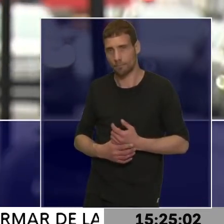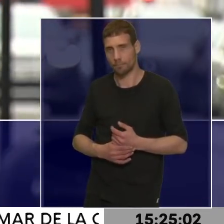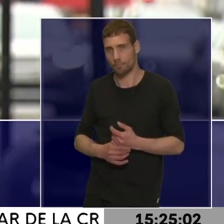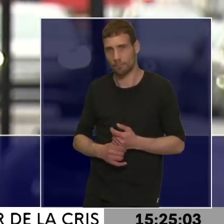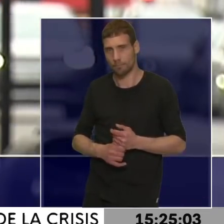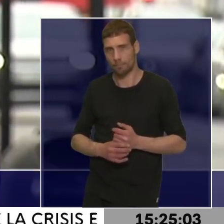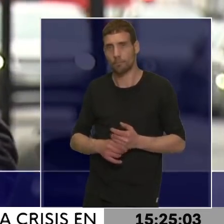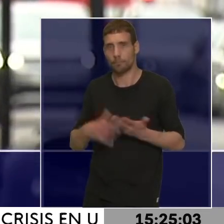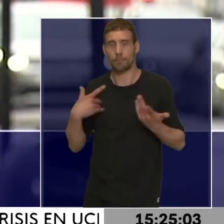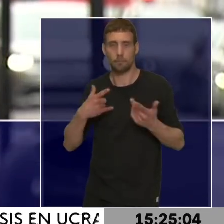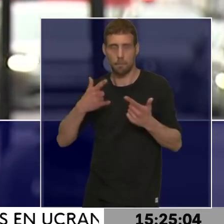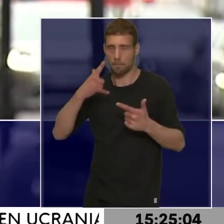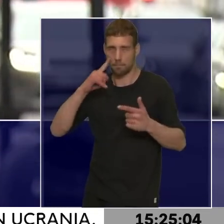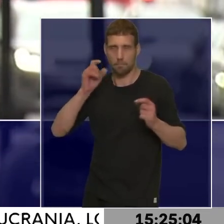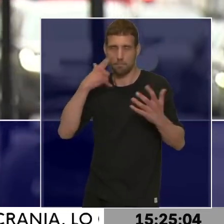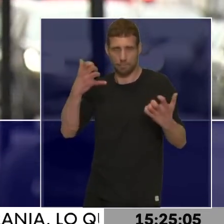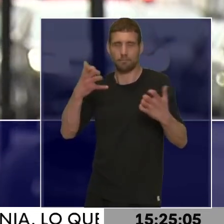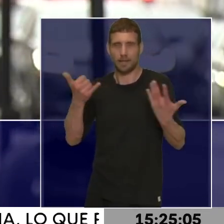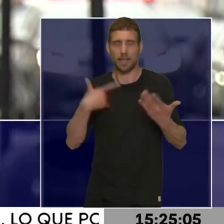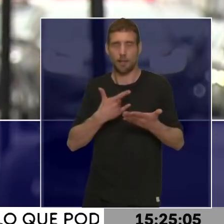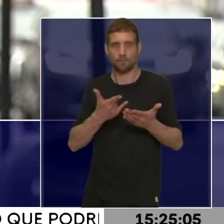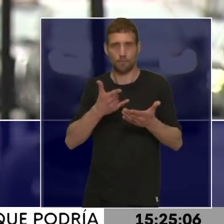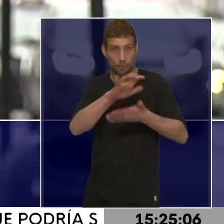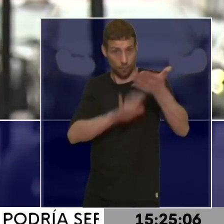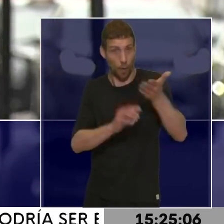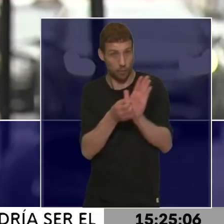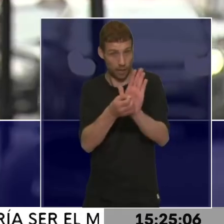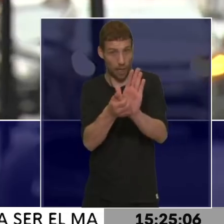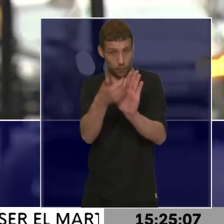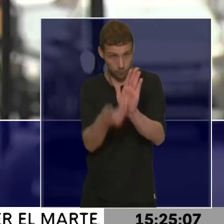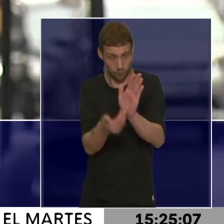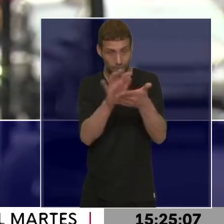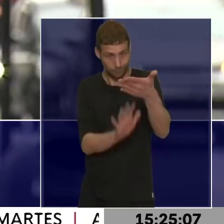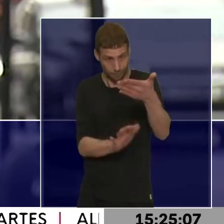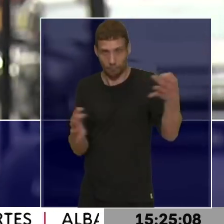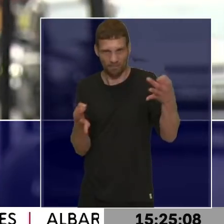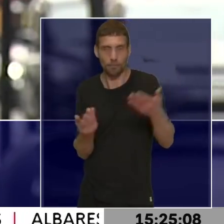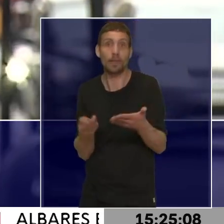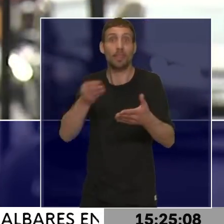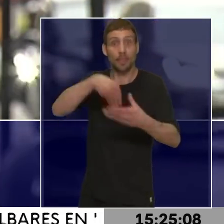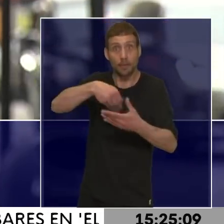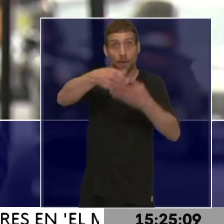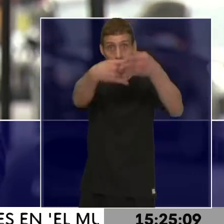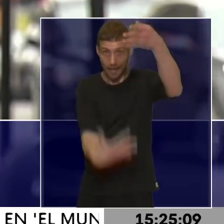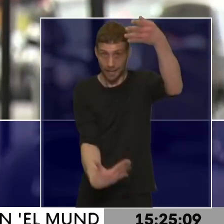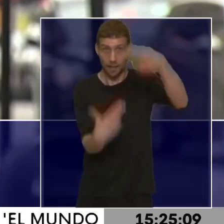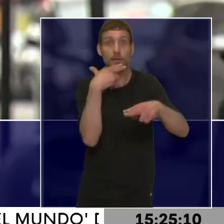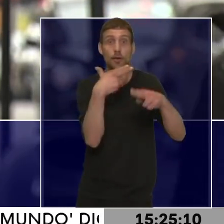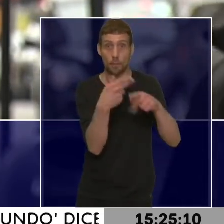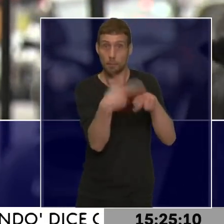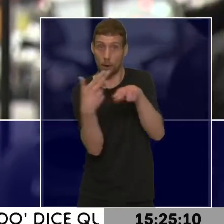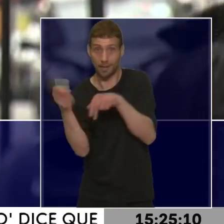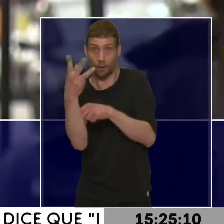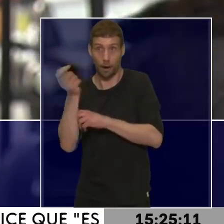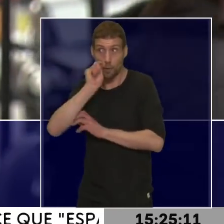Lo más llamativo de ese comunicado es que incluye una lista, la lista de los nombres de varios políticos